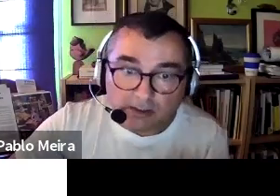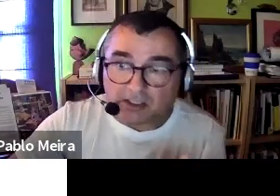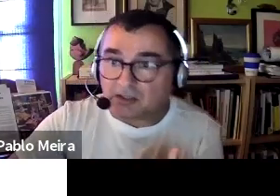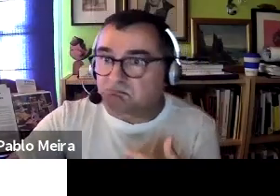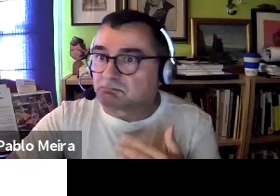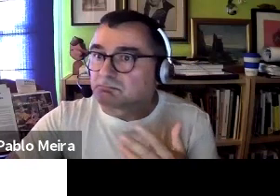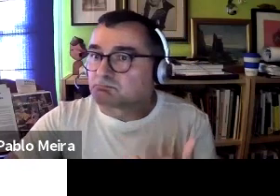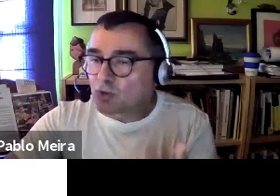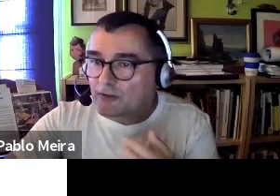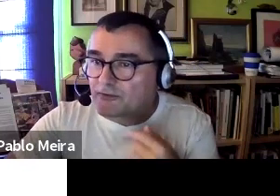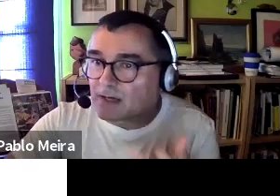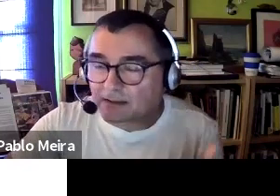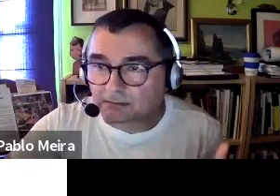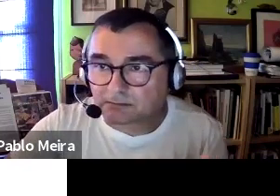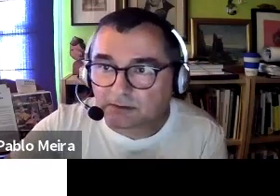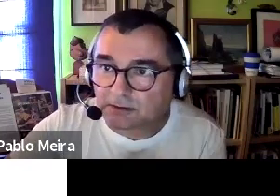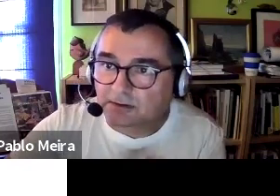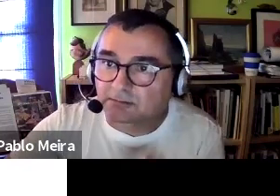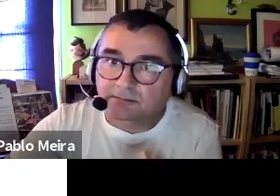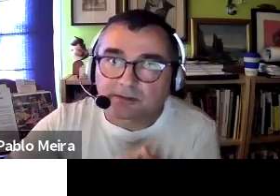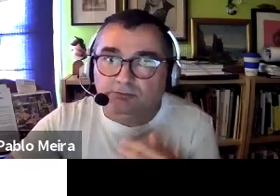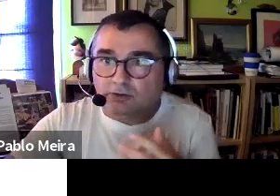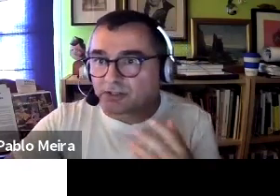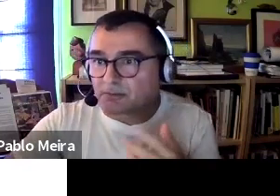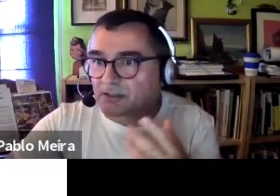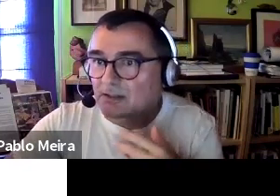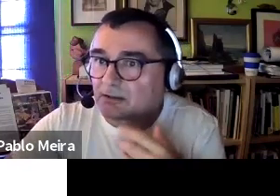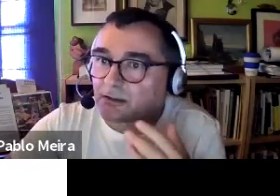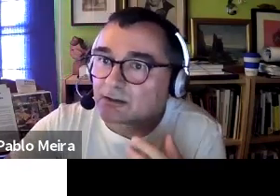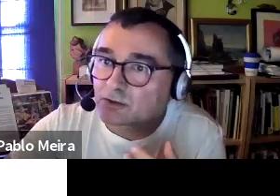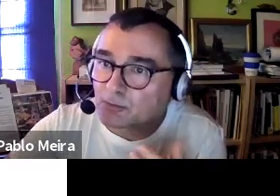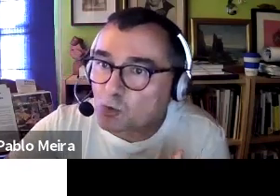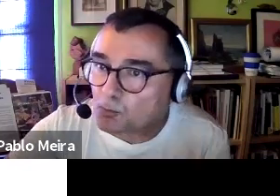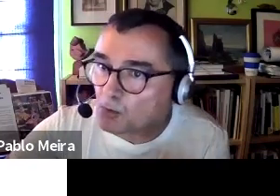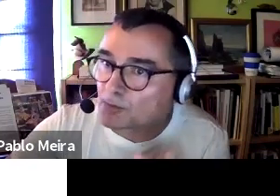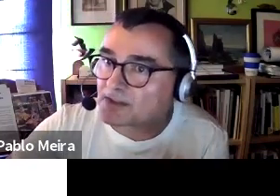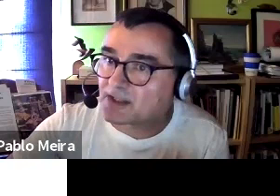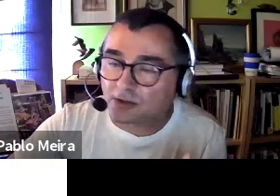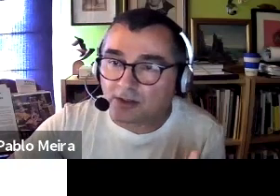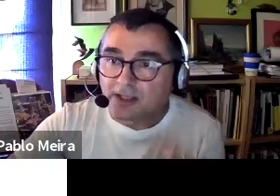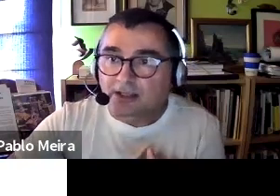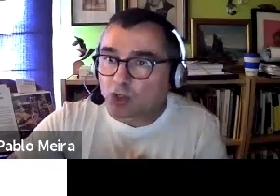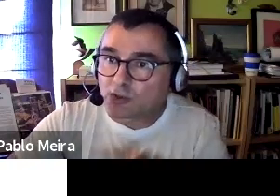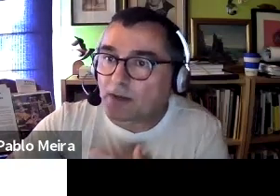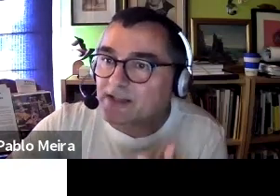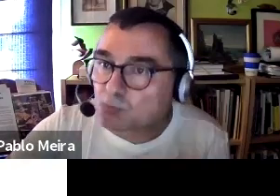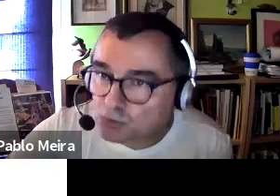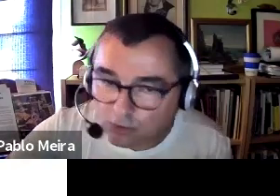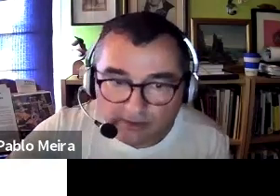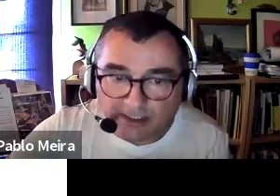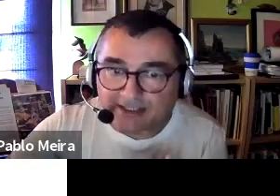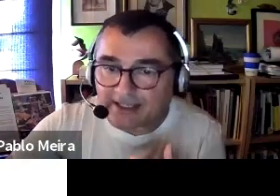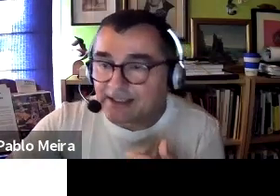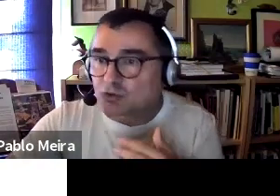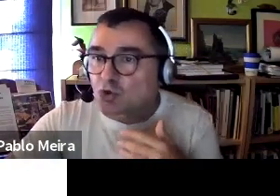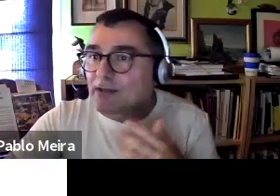y puedo afirmar, es uno de los temas en los que me ocupo como investigador, que no hay ningún país del